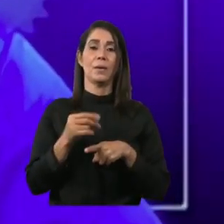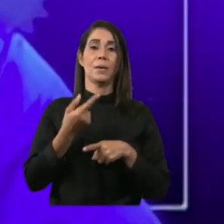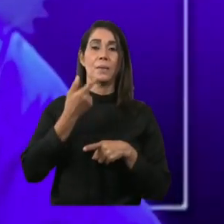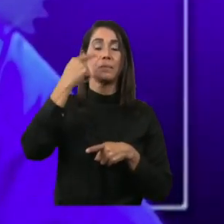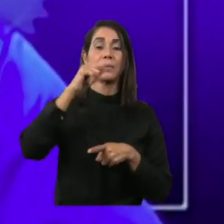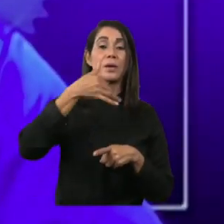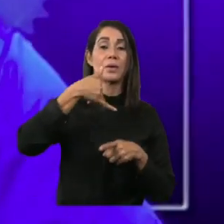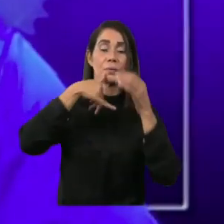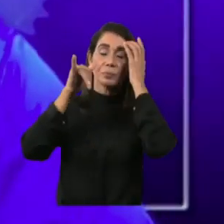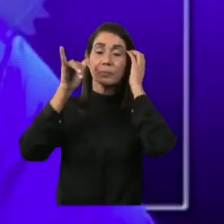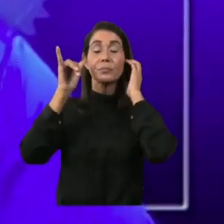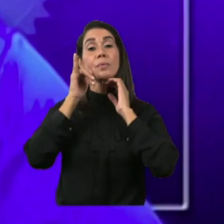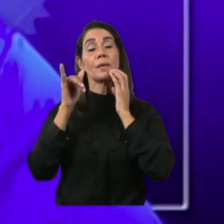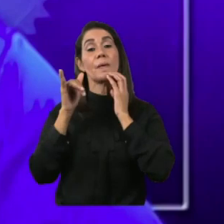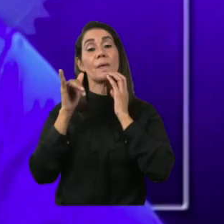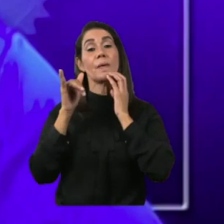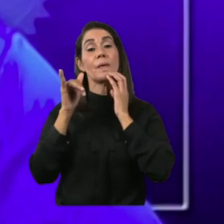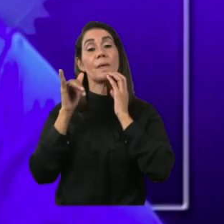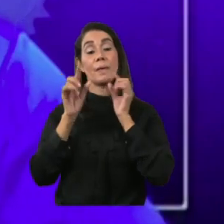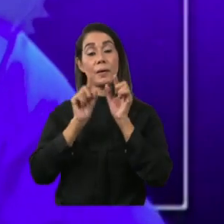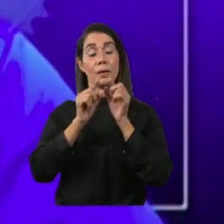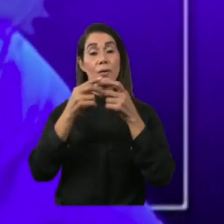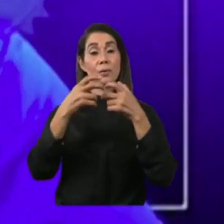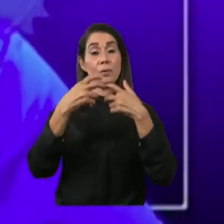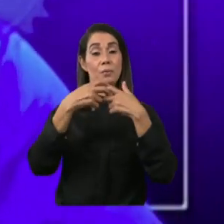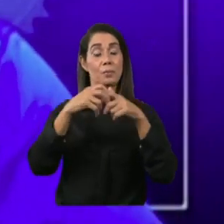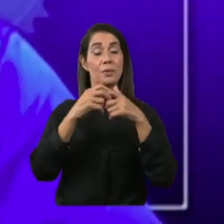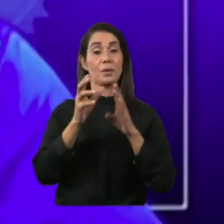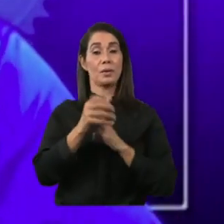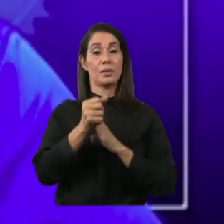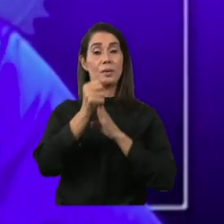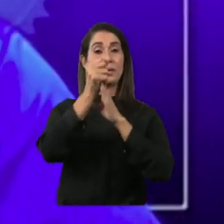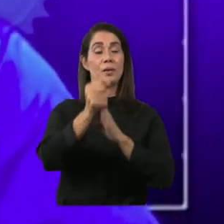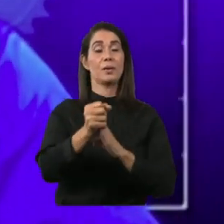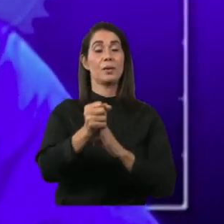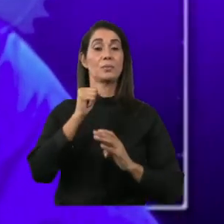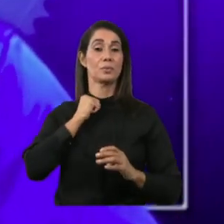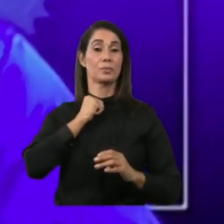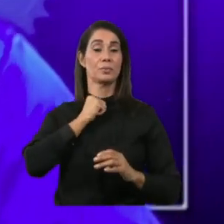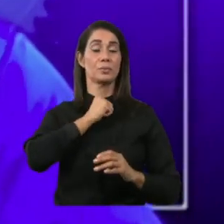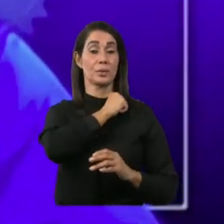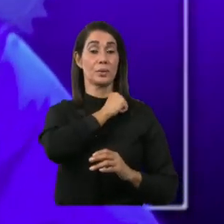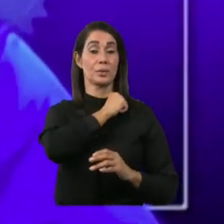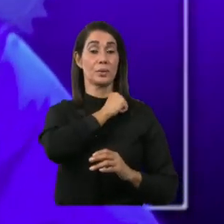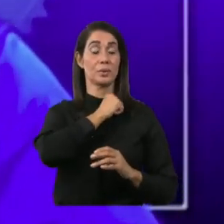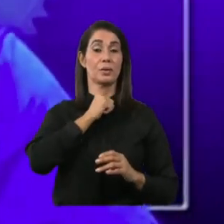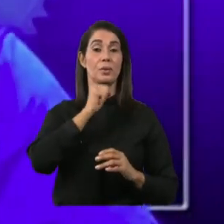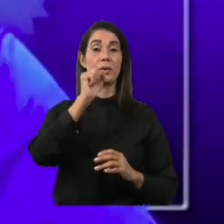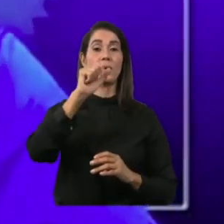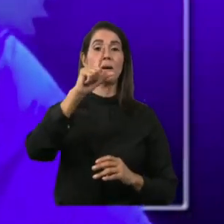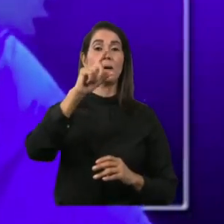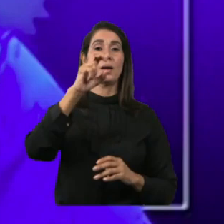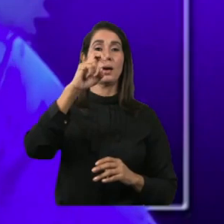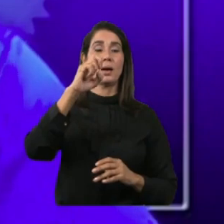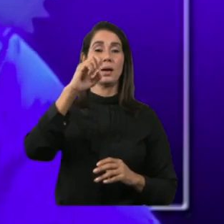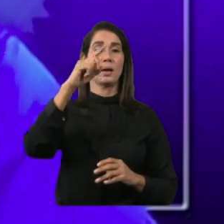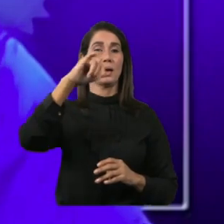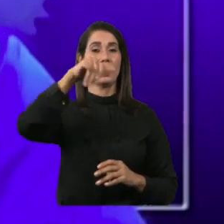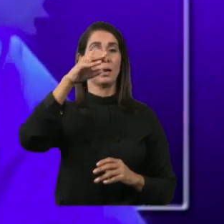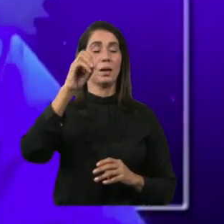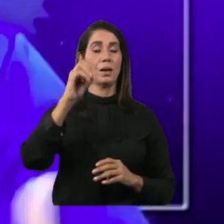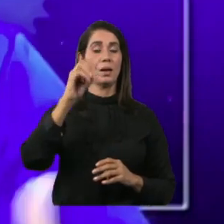el empresariado dirigido por el padre Alejo, o el padre Moncho, como lo conocemos, que ha estado